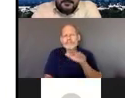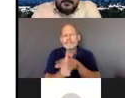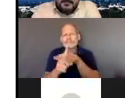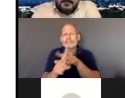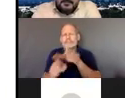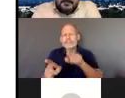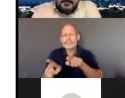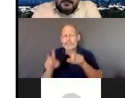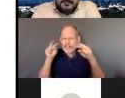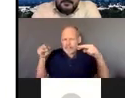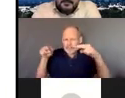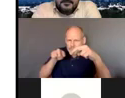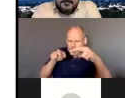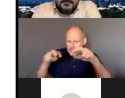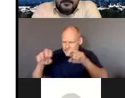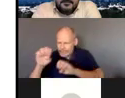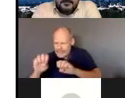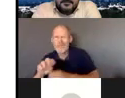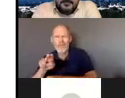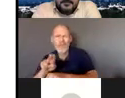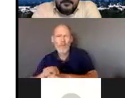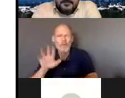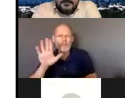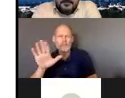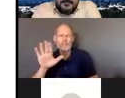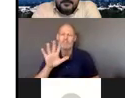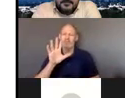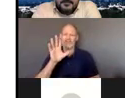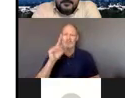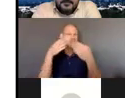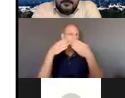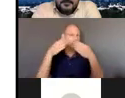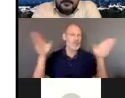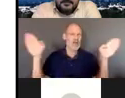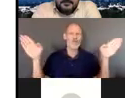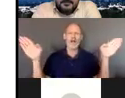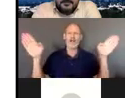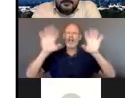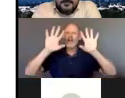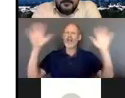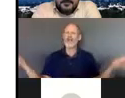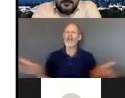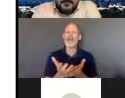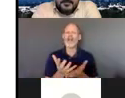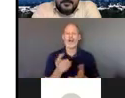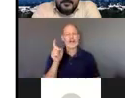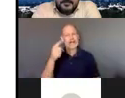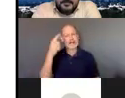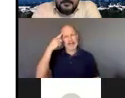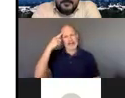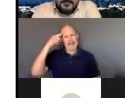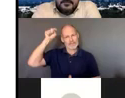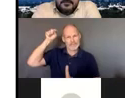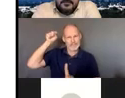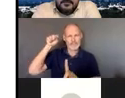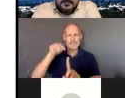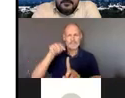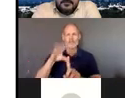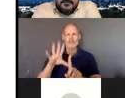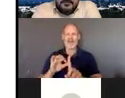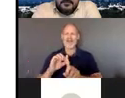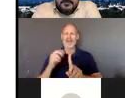como tienen que ocurrir tienen que hacerse en qué tenemos que hacer para que sean utilizados para aprender la mejor manera